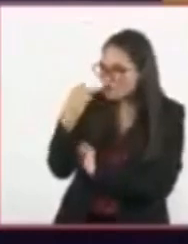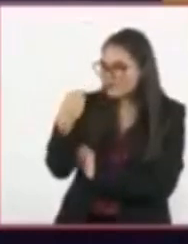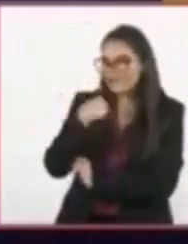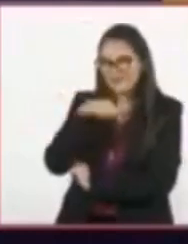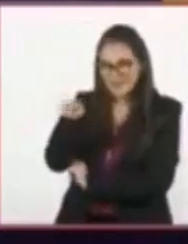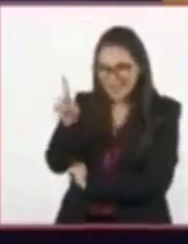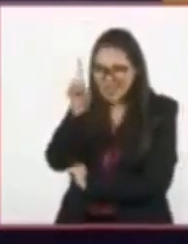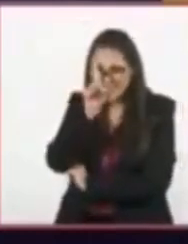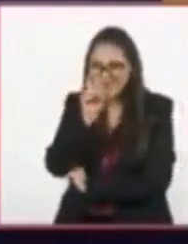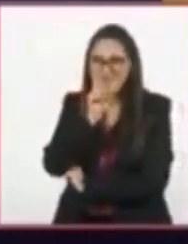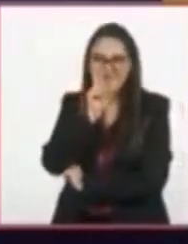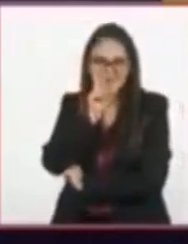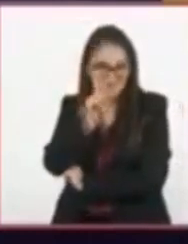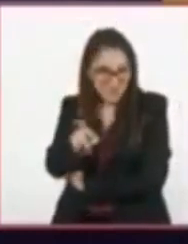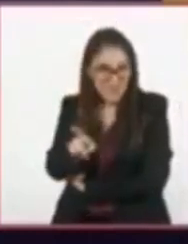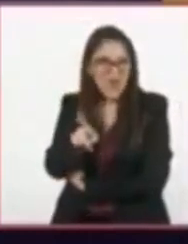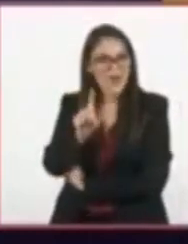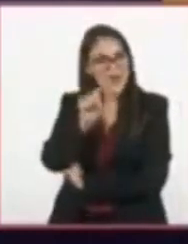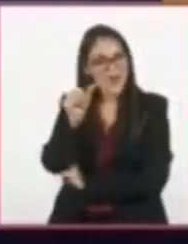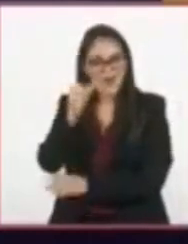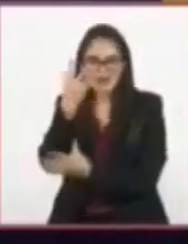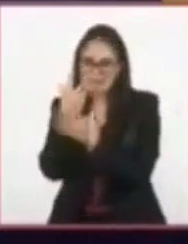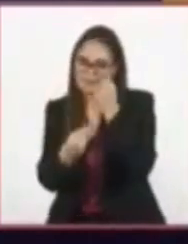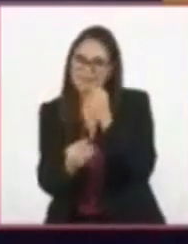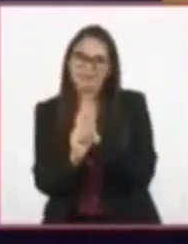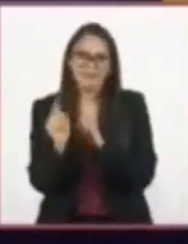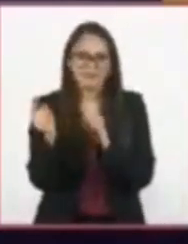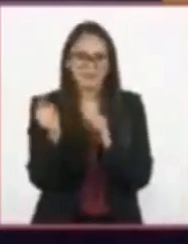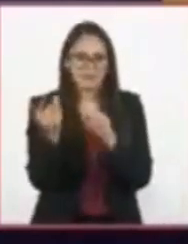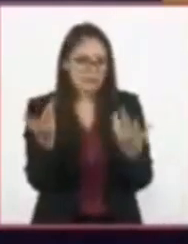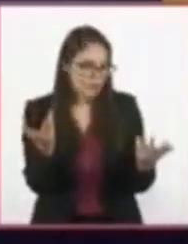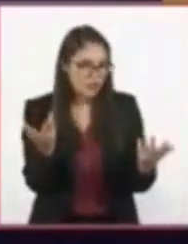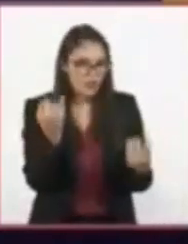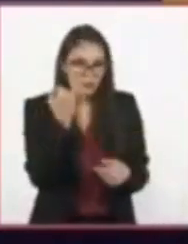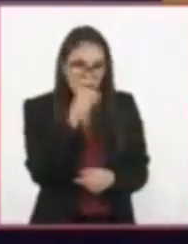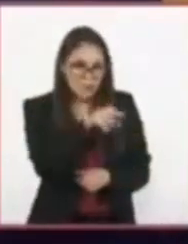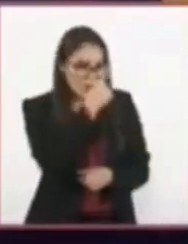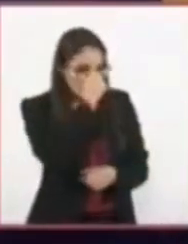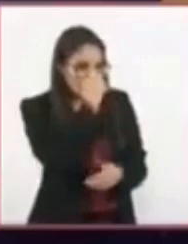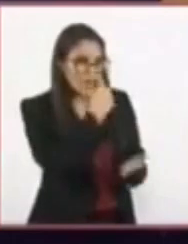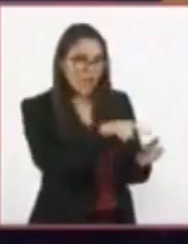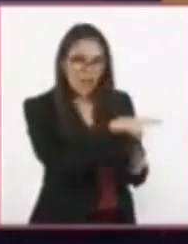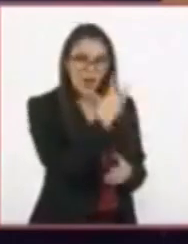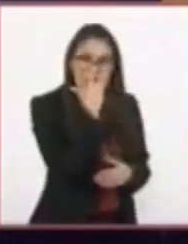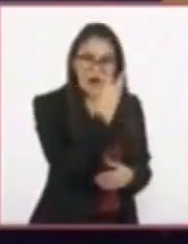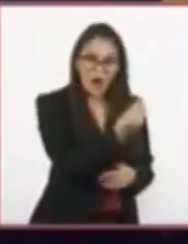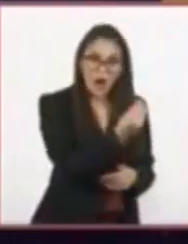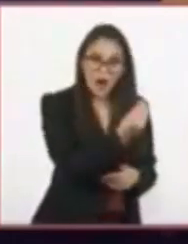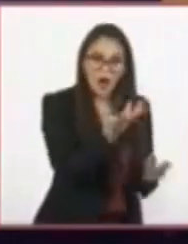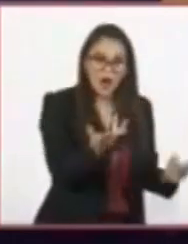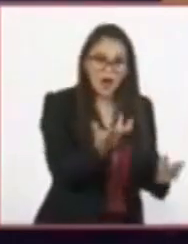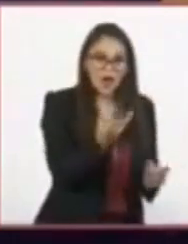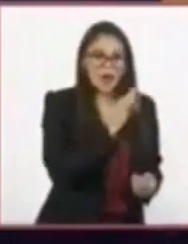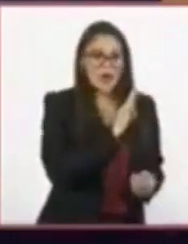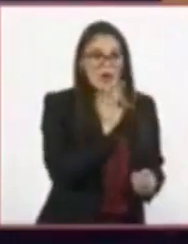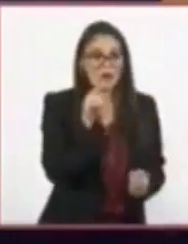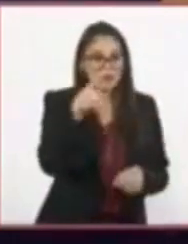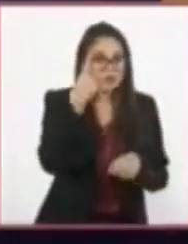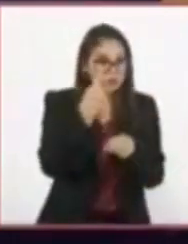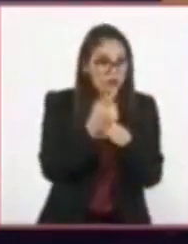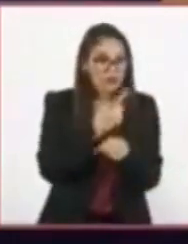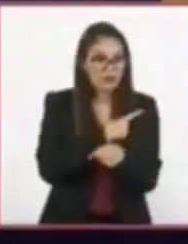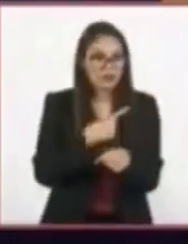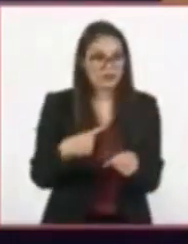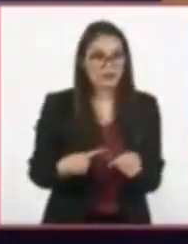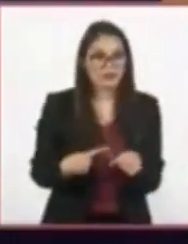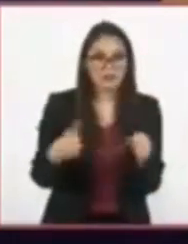¿Quién puede creer en un lobo? Él es el villano y aparece justo en el desarrollo de la historia, donde el personaje principal tiene que